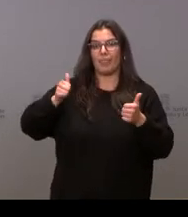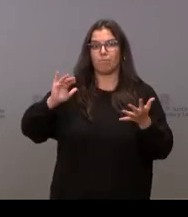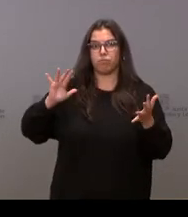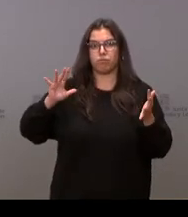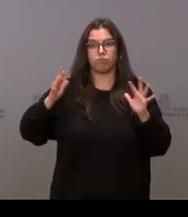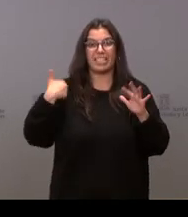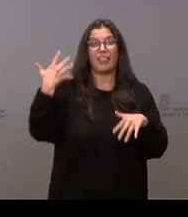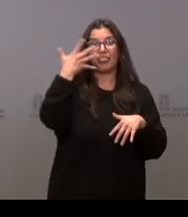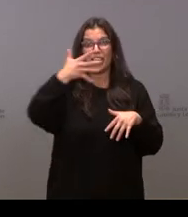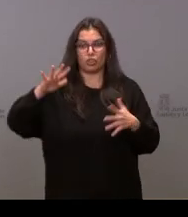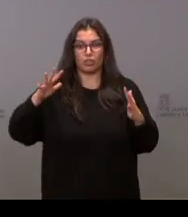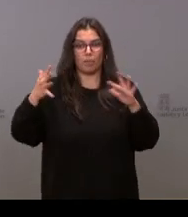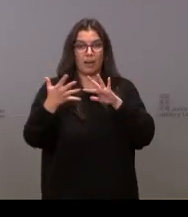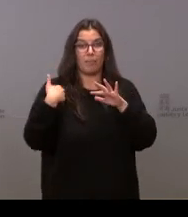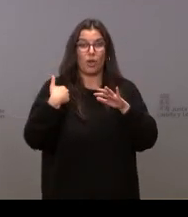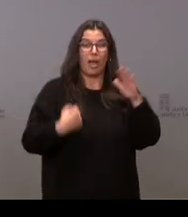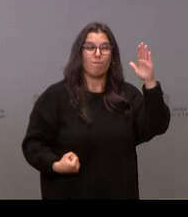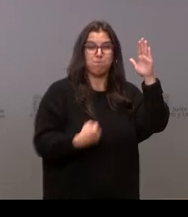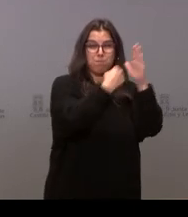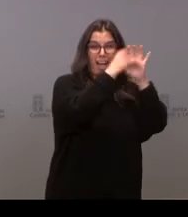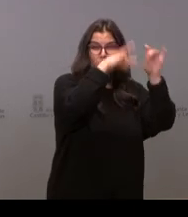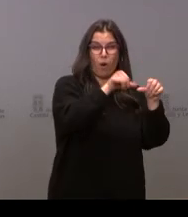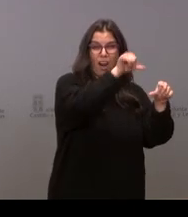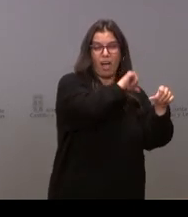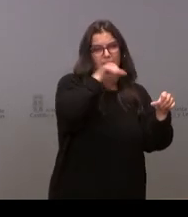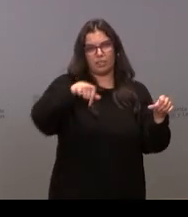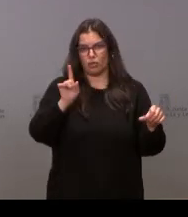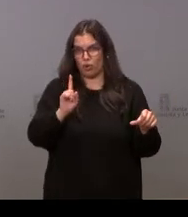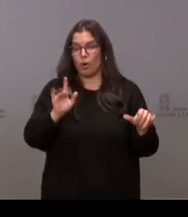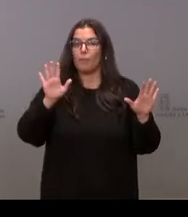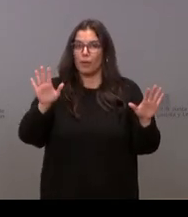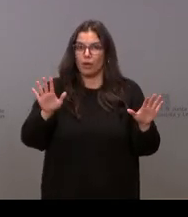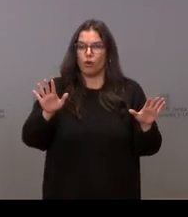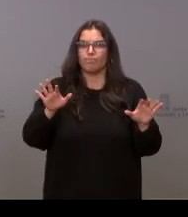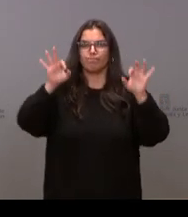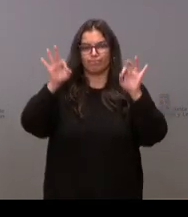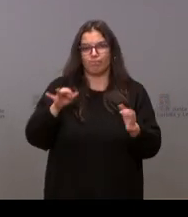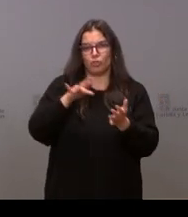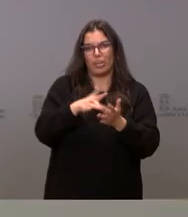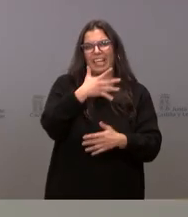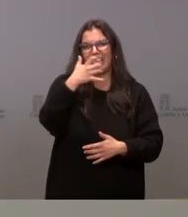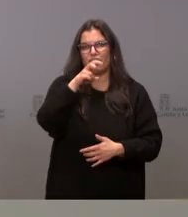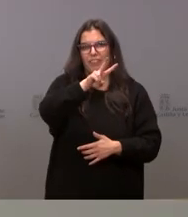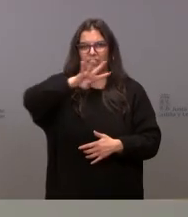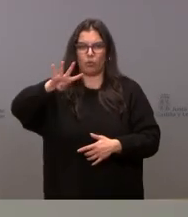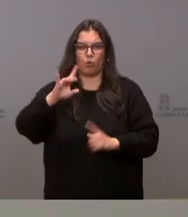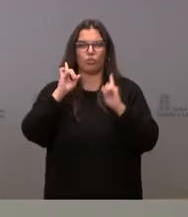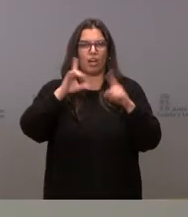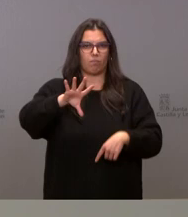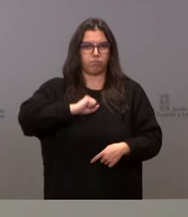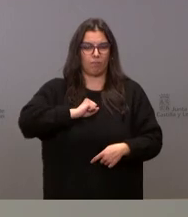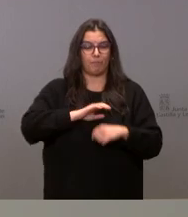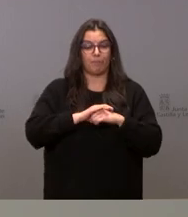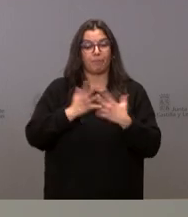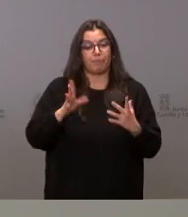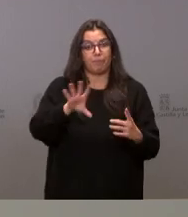todavía lejos de picos tan elevados como en olas previas. Pero declaramos 524 casos. Este aumento de